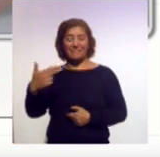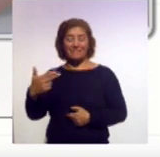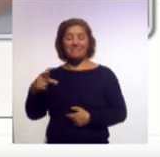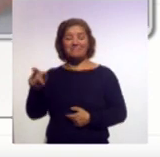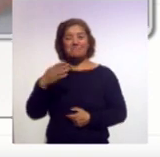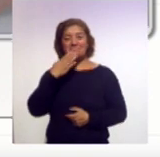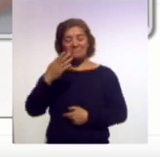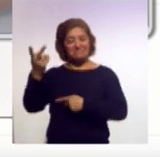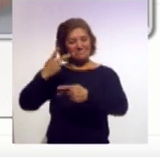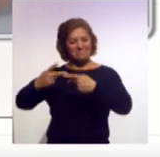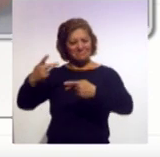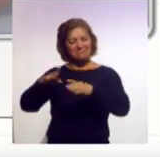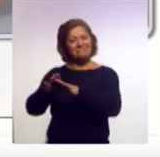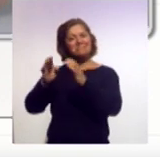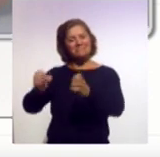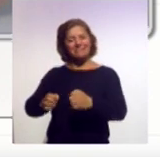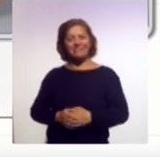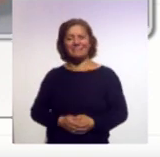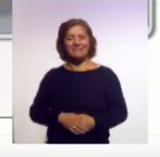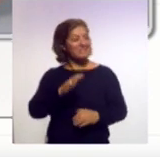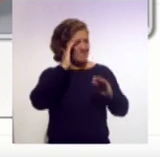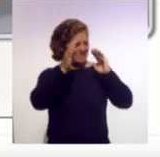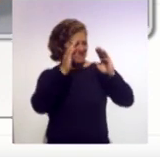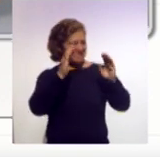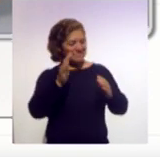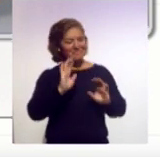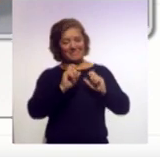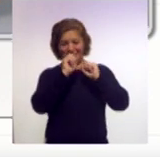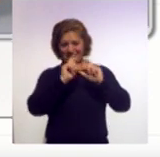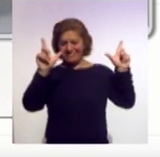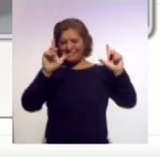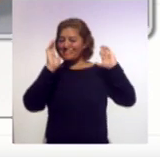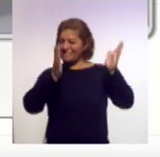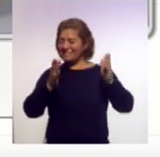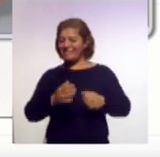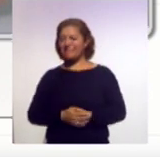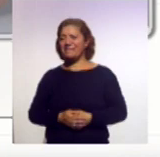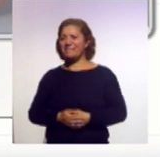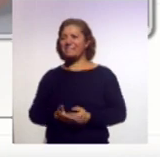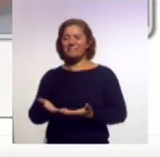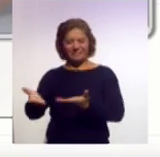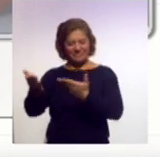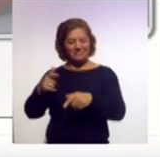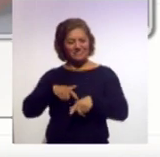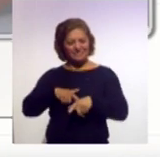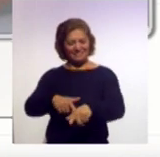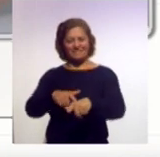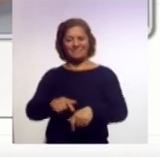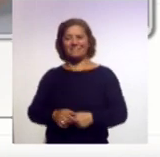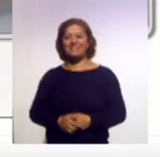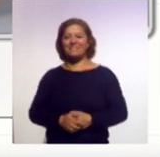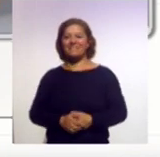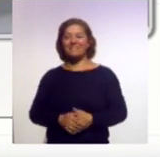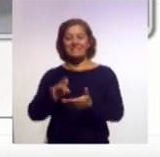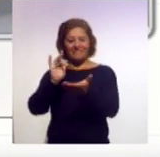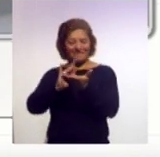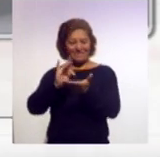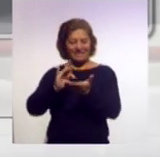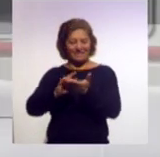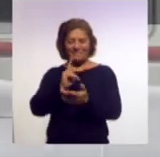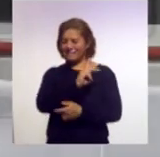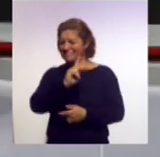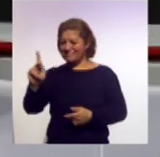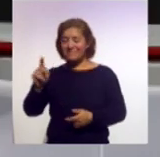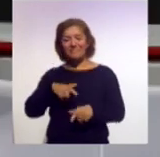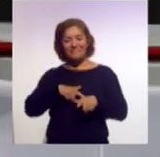tardes. ¿Qué tal, Mario? Buenas tardes, ya listo en Ahora Deportes. Adelante con toda tu información, amigo. Muchísimas gracias, Mario Vittorio. Vamos